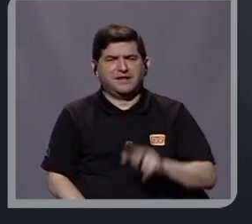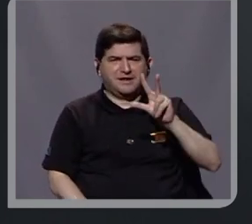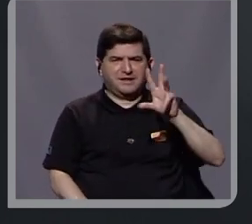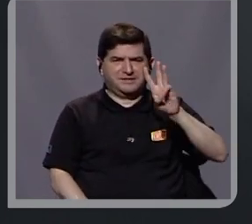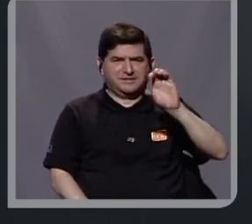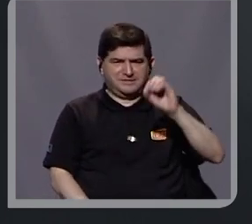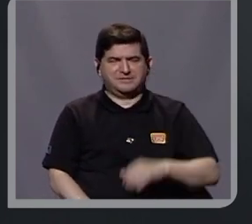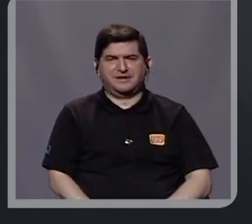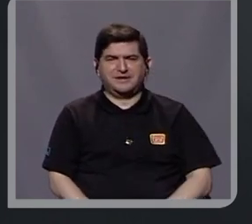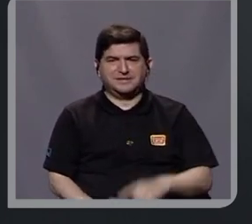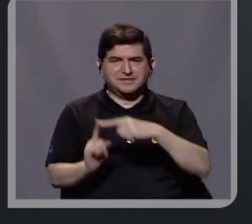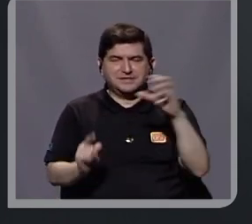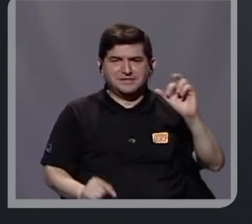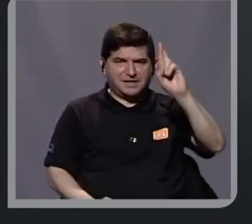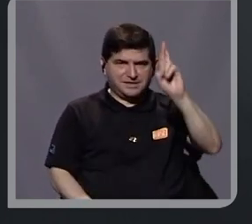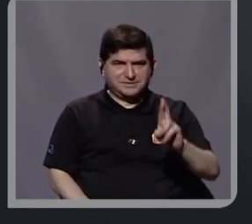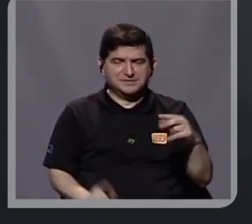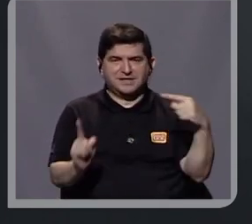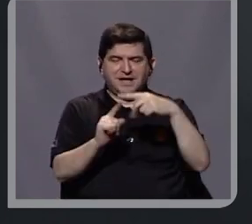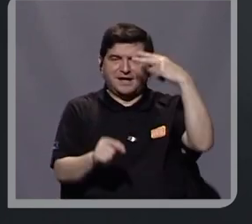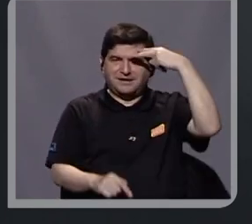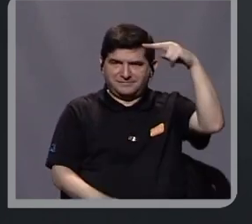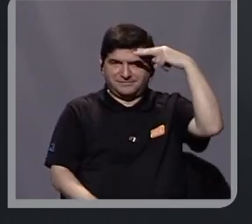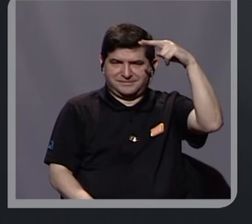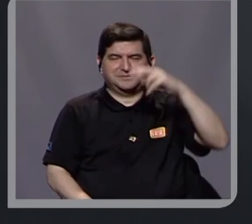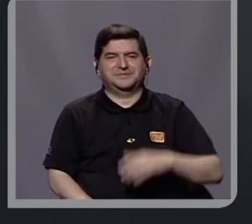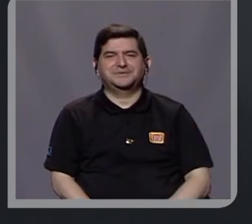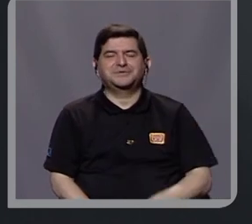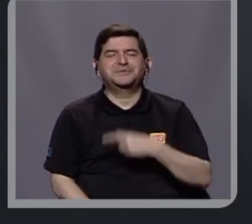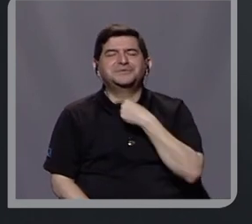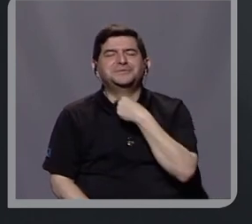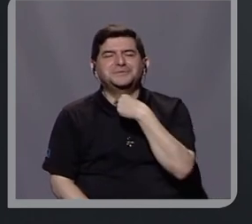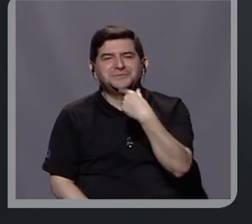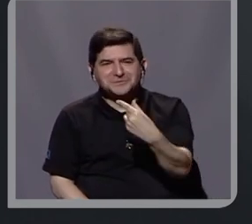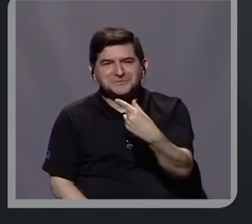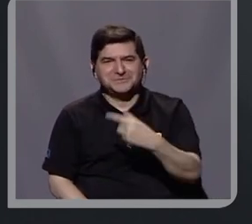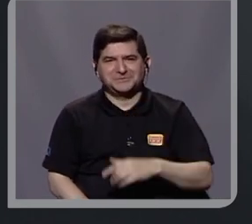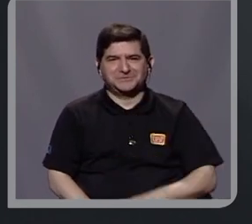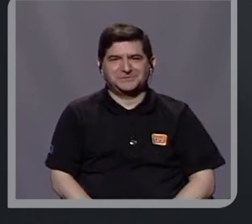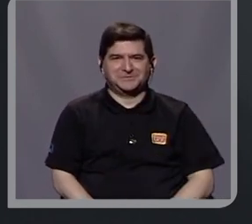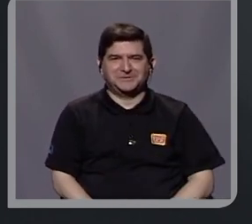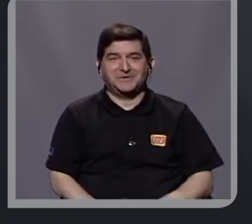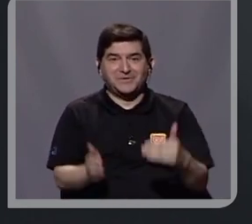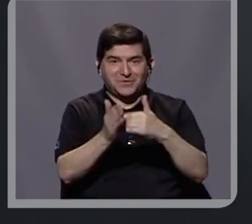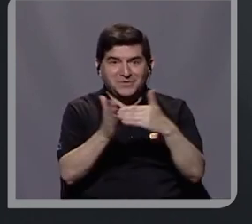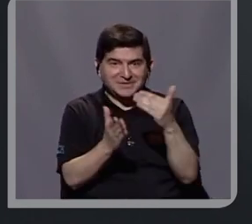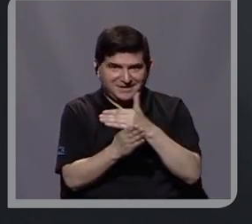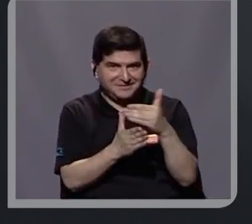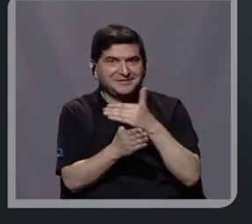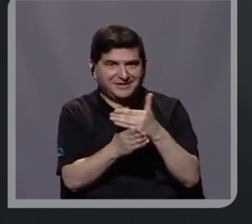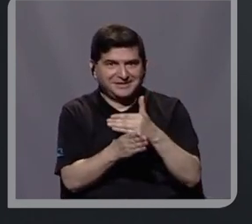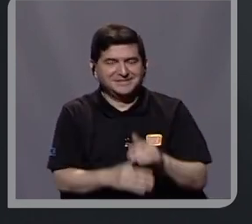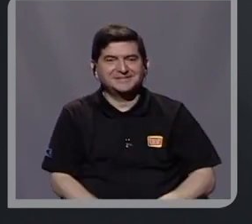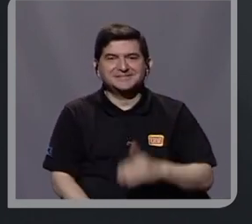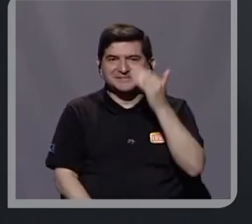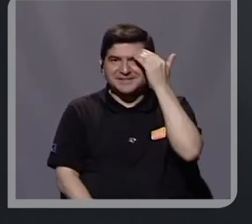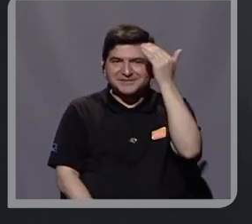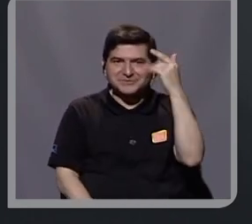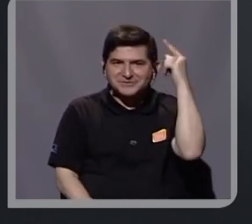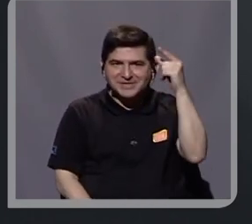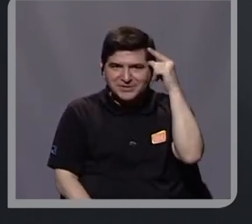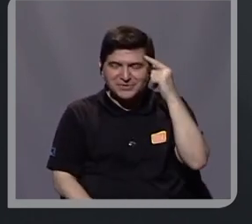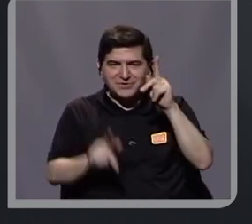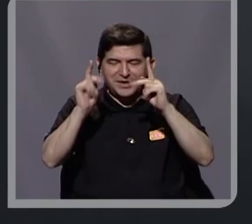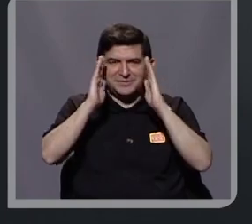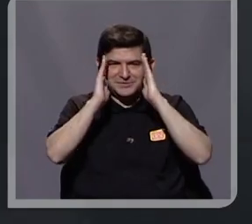360 desde Costa Rica hasta México. Un placer, don Alex, volver a compartir con usted y un saludo, por supuesto,